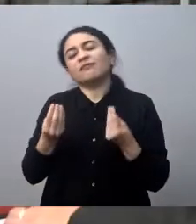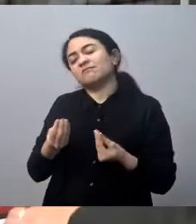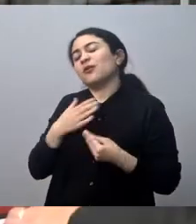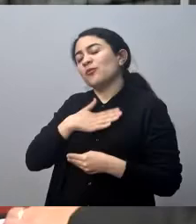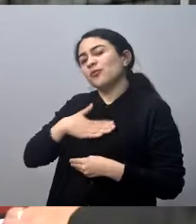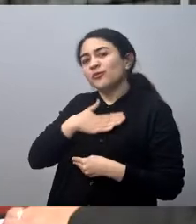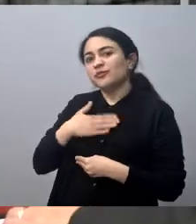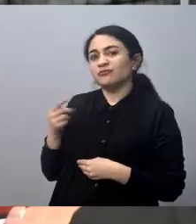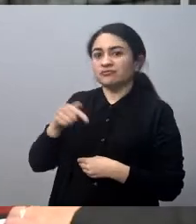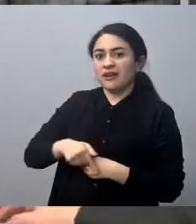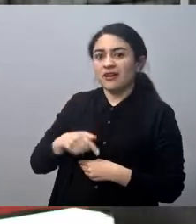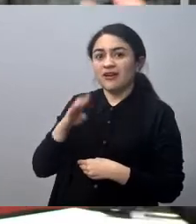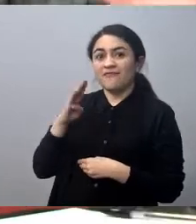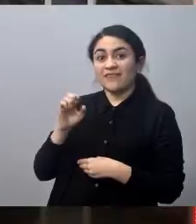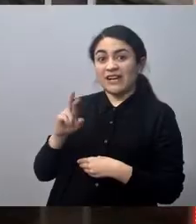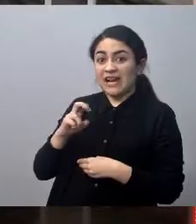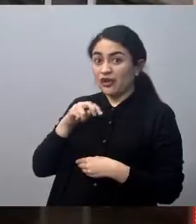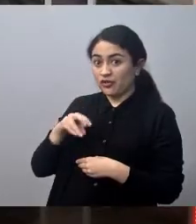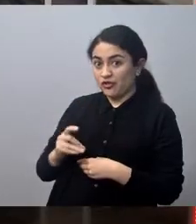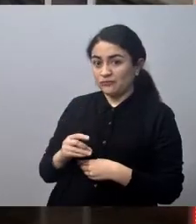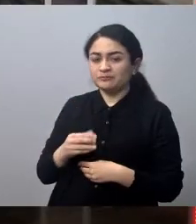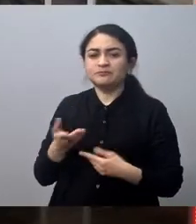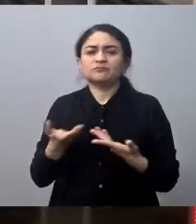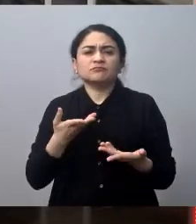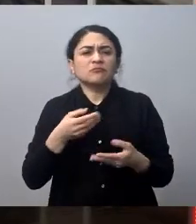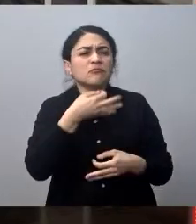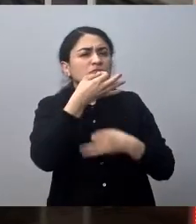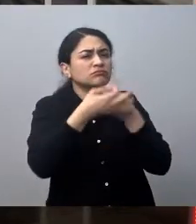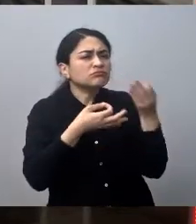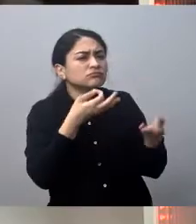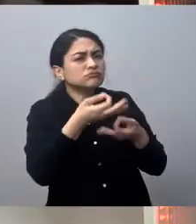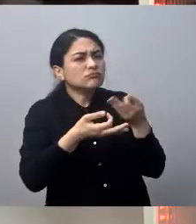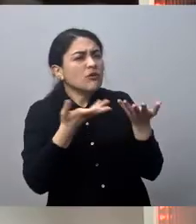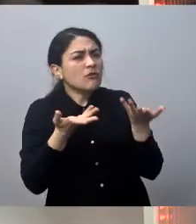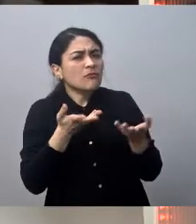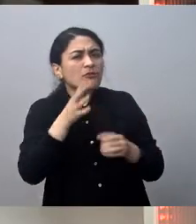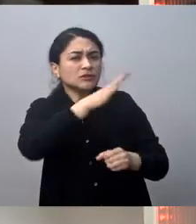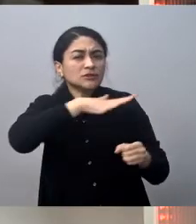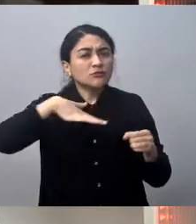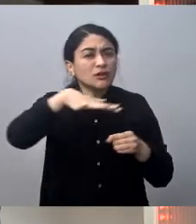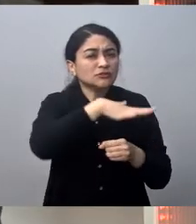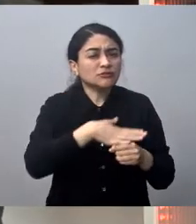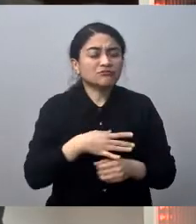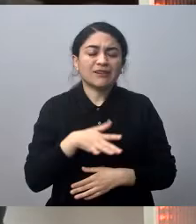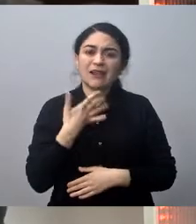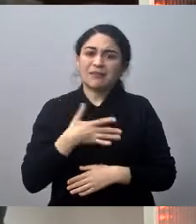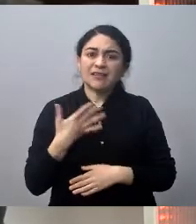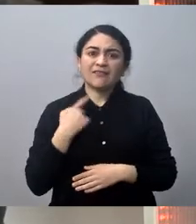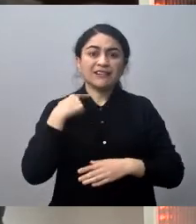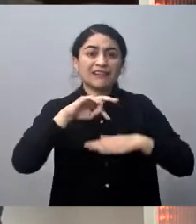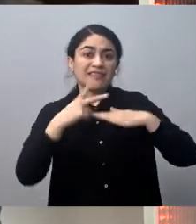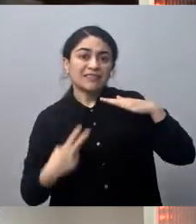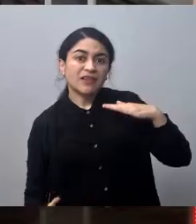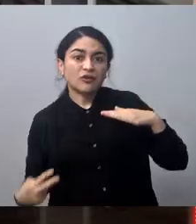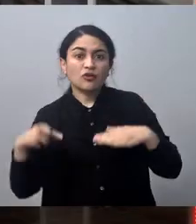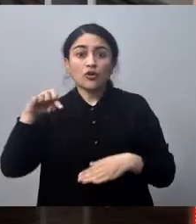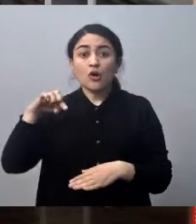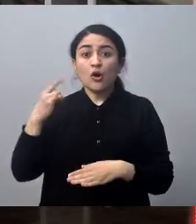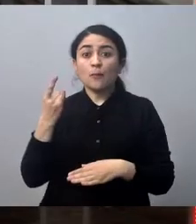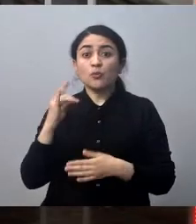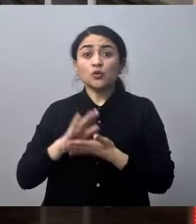gracias por esta invitación. Y digo de importancia consultarle, Oscar, porque de alguna manera con lo que ha ocurrido lamentablemente en Quintiro, Puchún, Cabí,